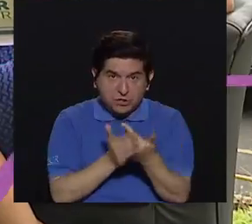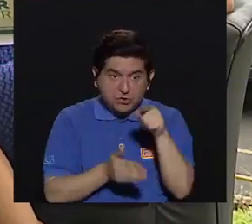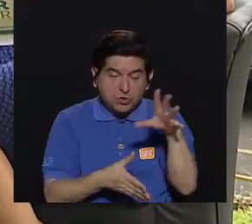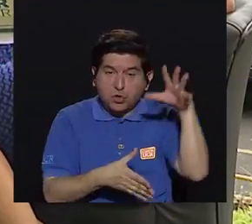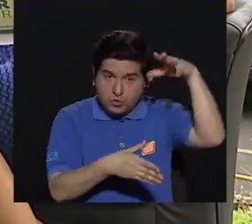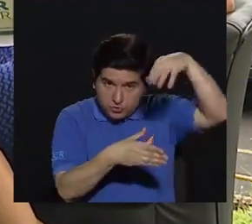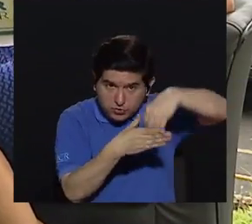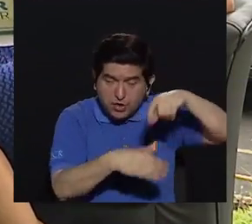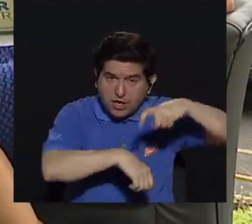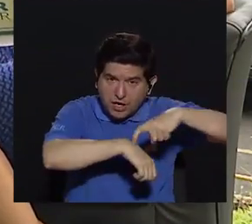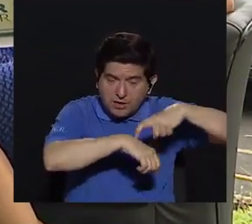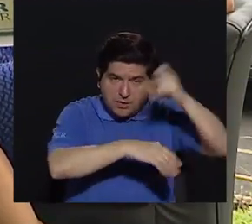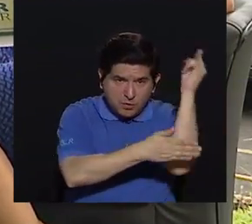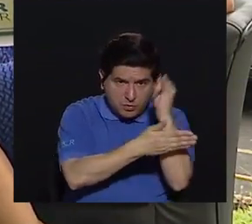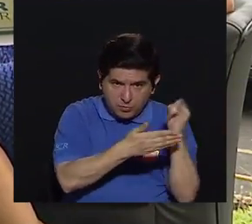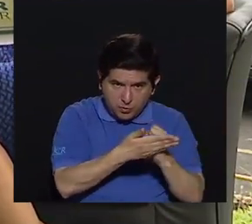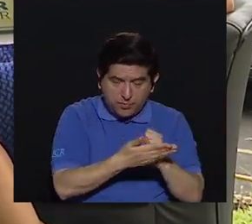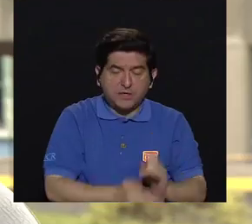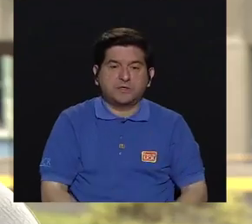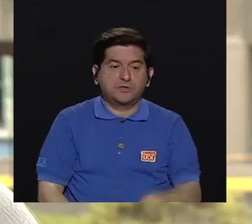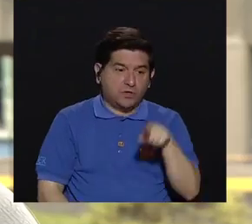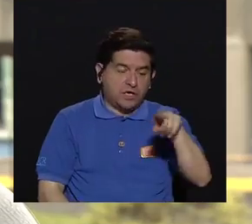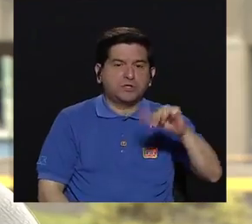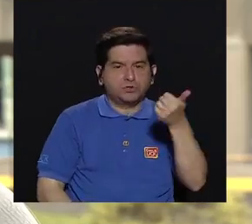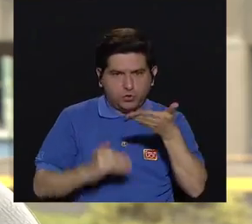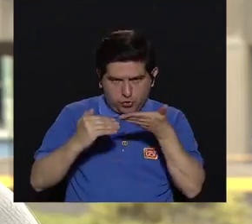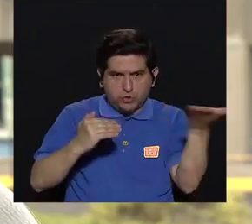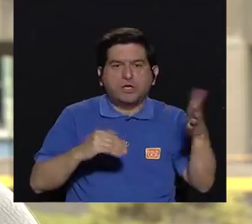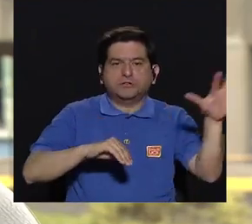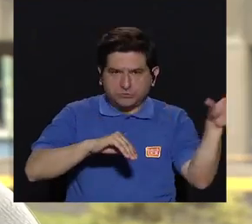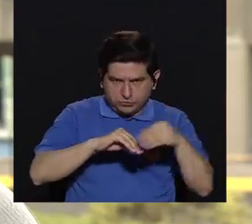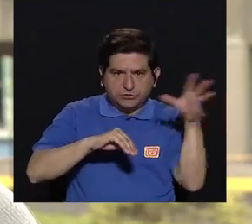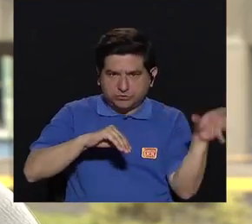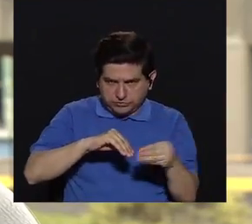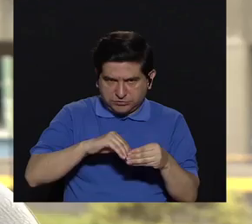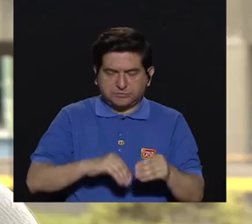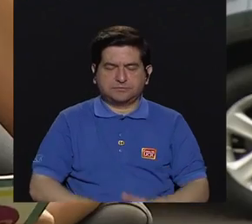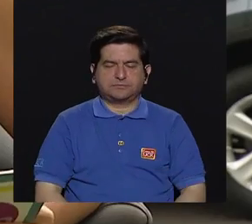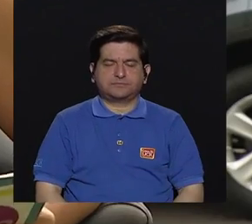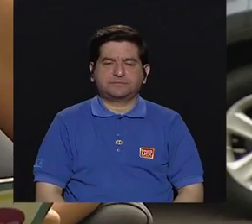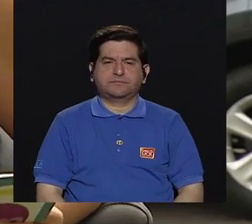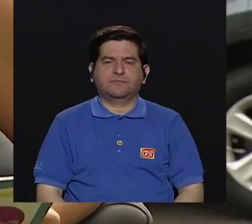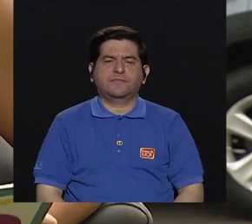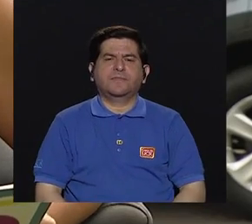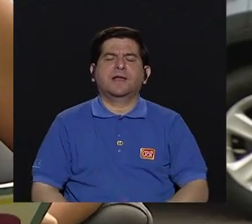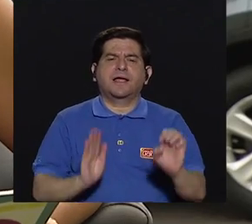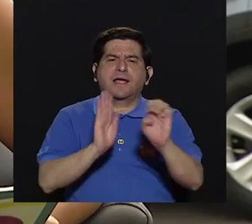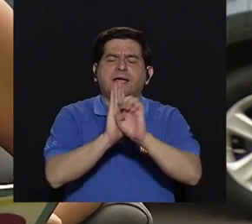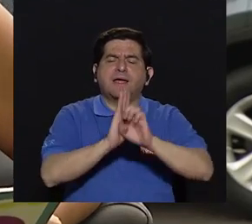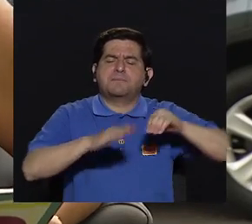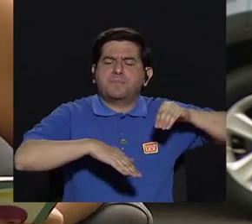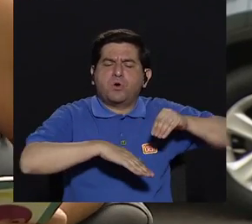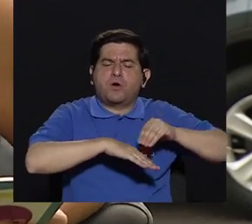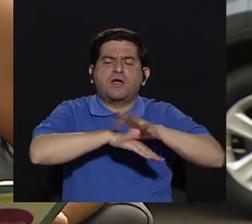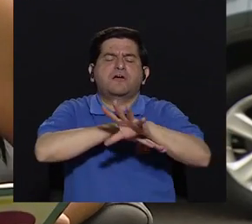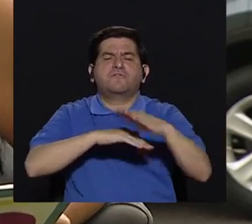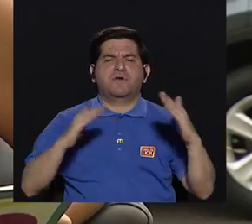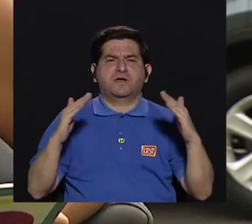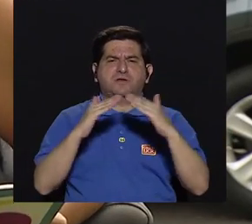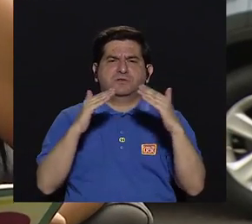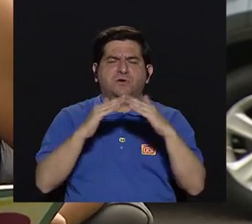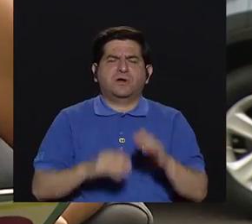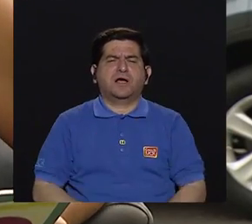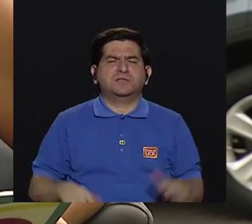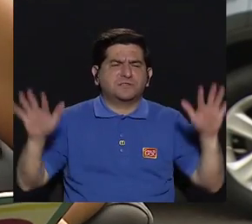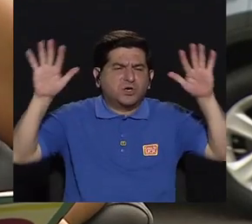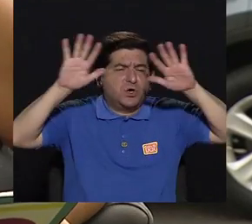¿Todo eso se considera cuando se diseña? Sí, y más. Ok. Sí, por ejemplo, ¿qué efectos tiene, por ejemplo, que